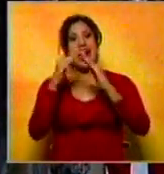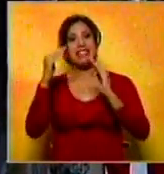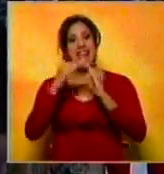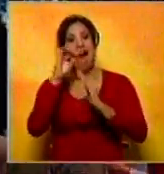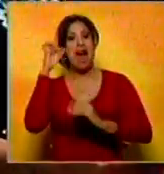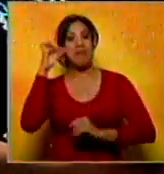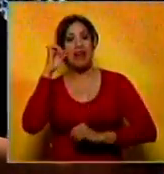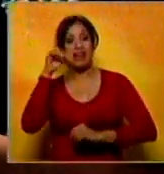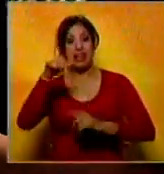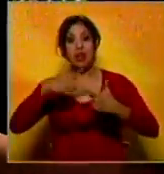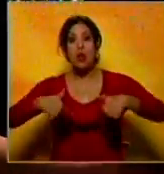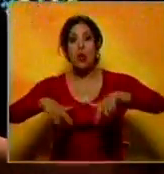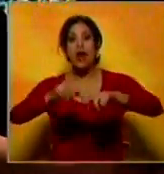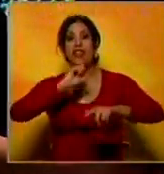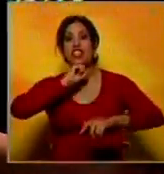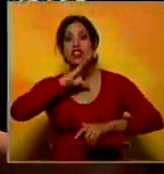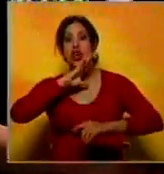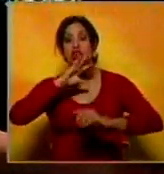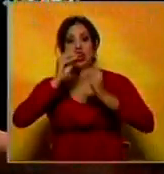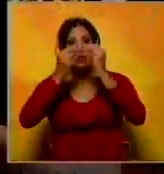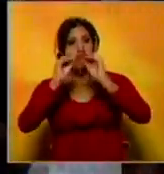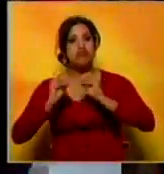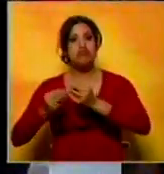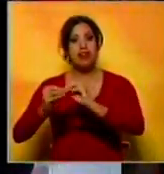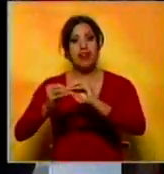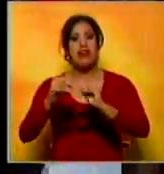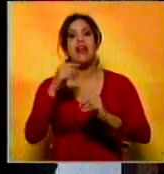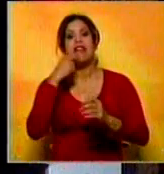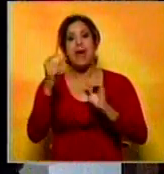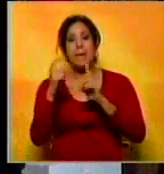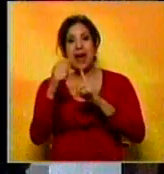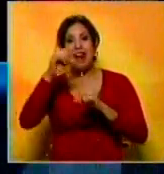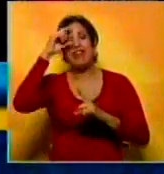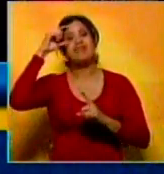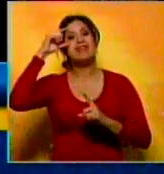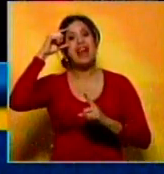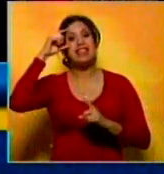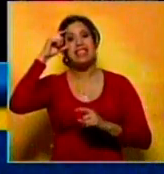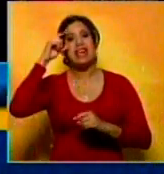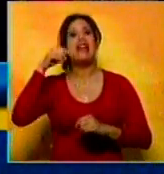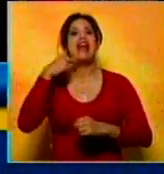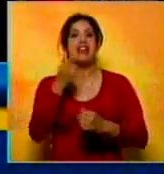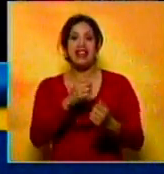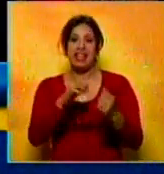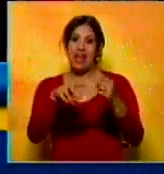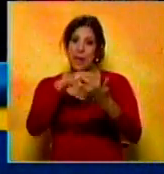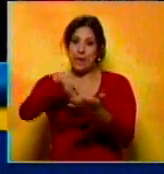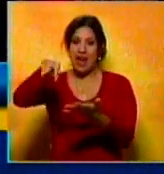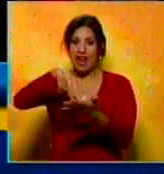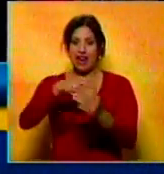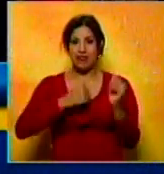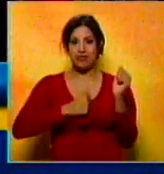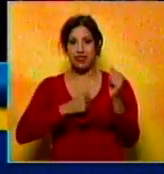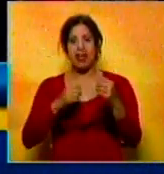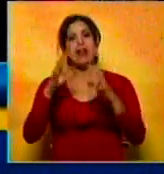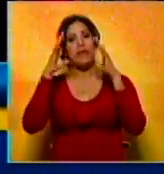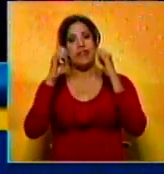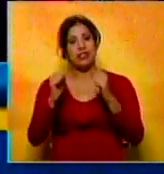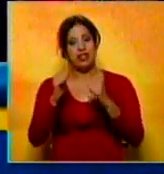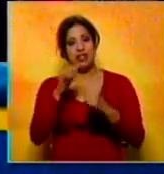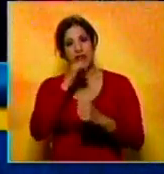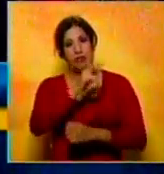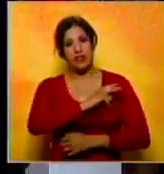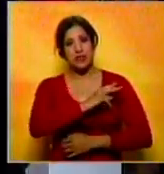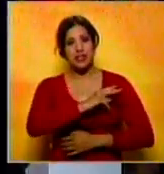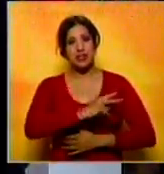Amarilla. Este lugar histórico será acondicionado para, según palabras del Canciller Elia Jaua, bailar tango. Fernando Girón,